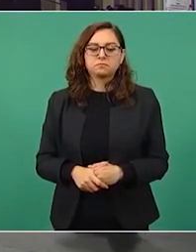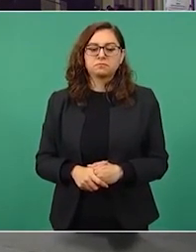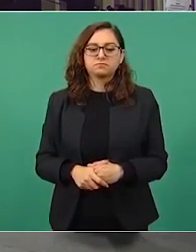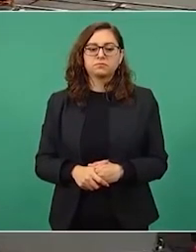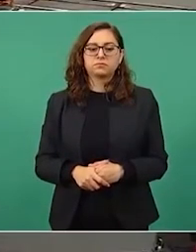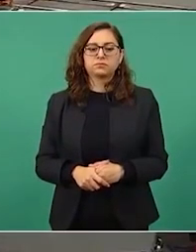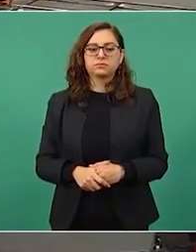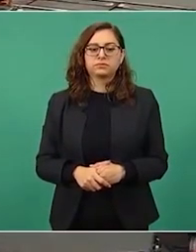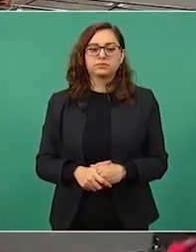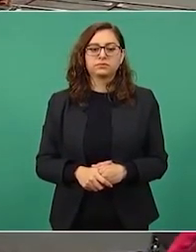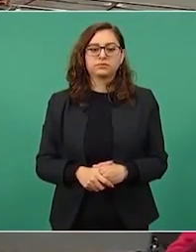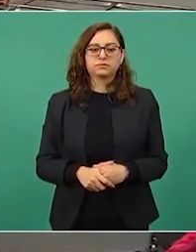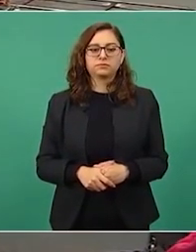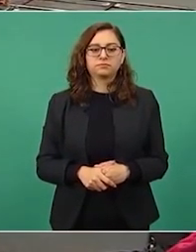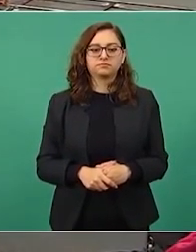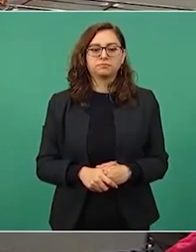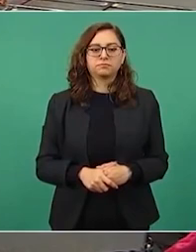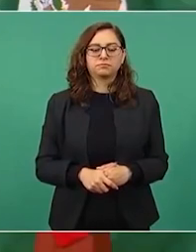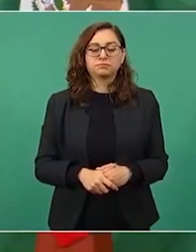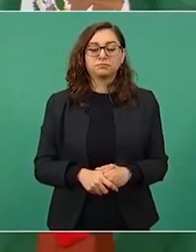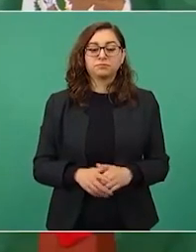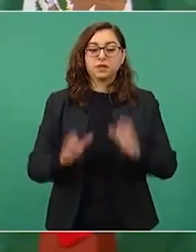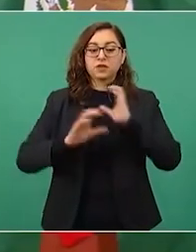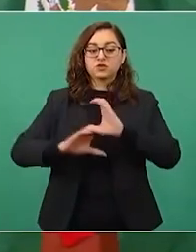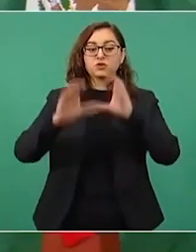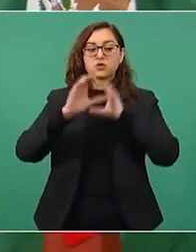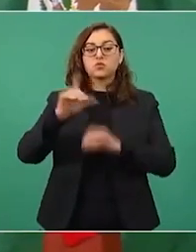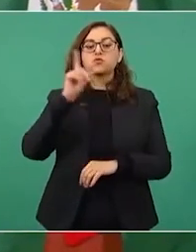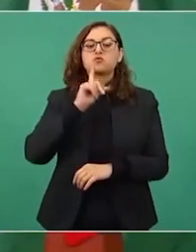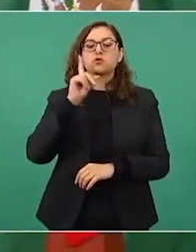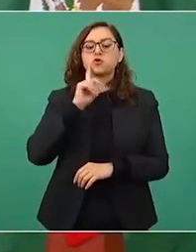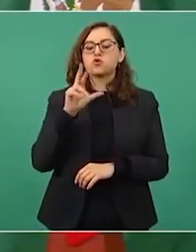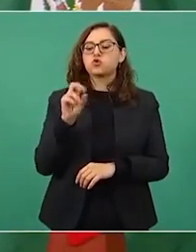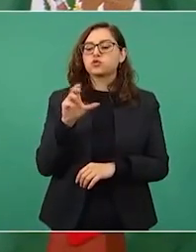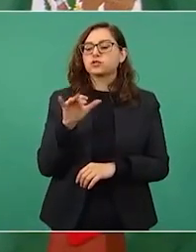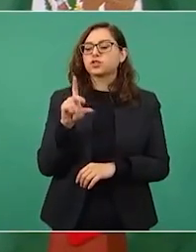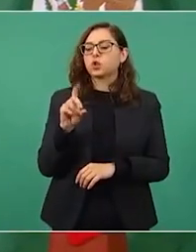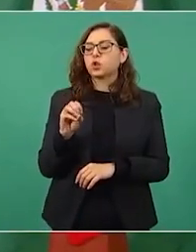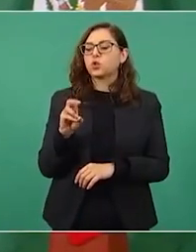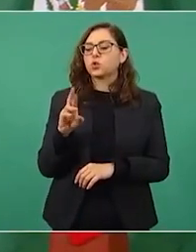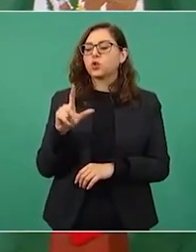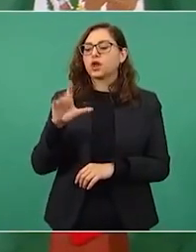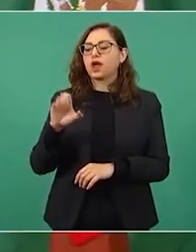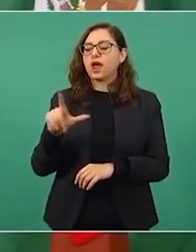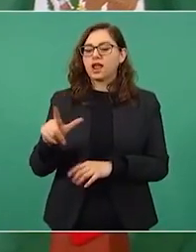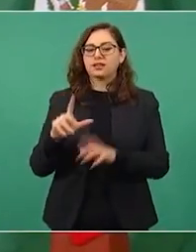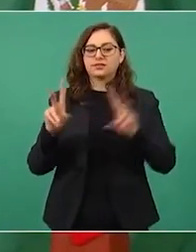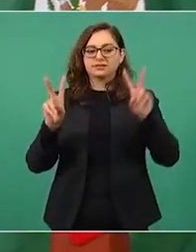que es bellísima esa canción pero bueno esto es lo que está sucediendo